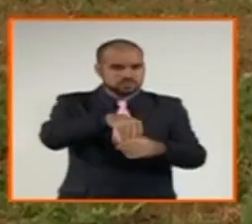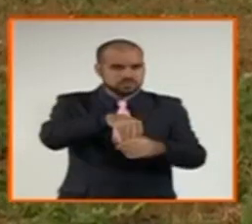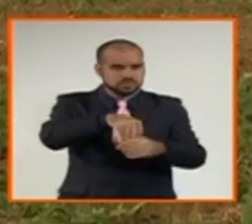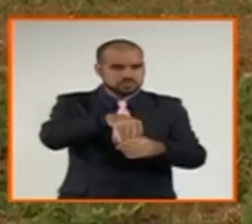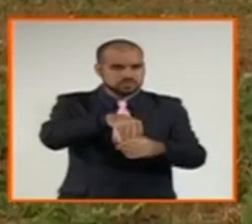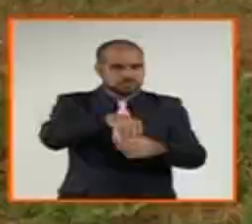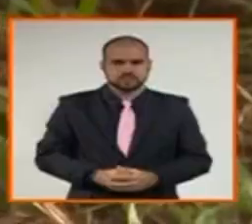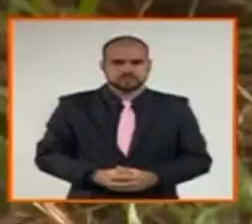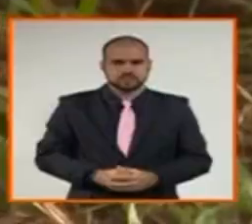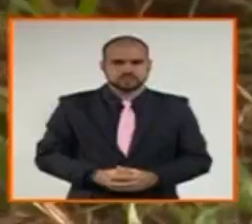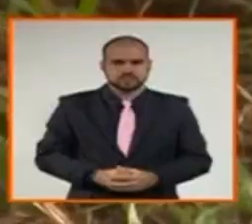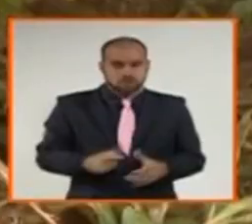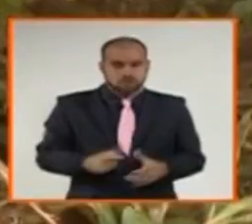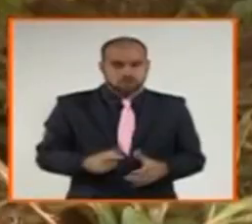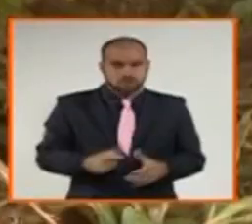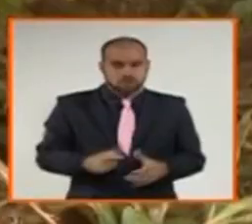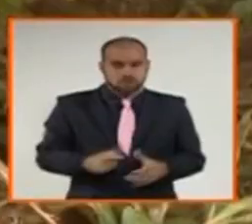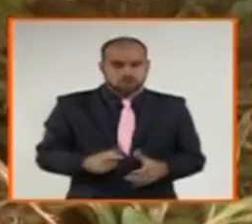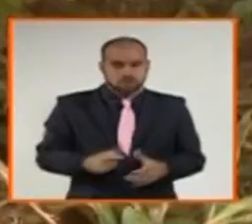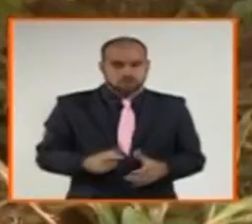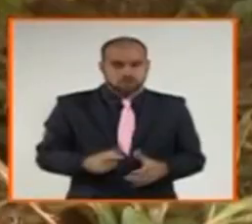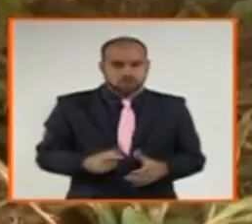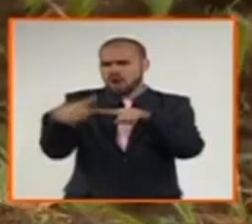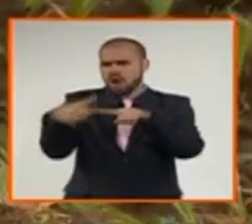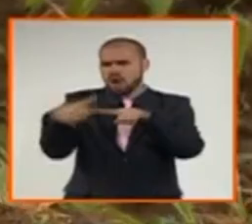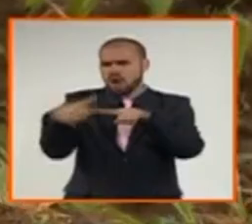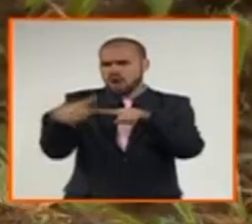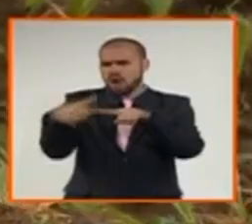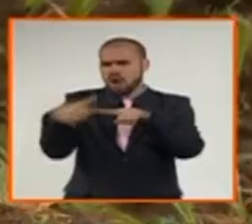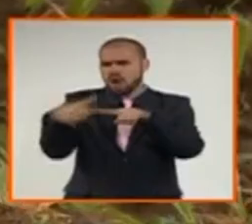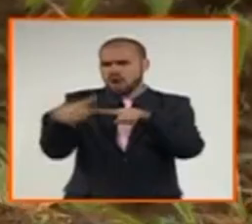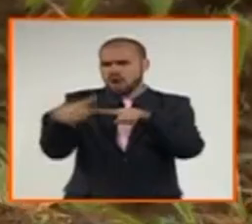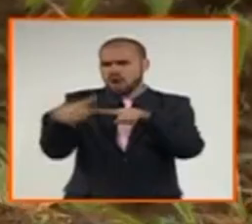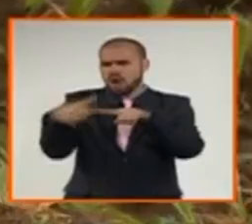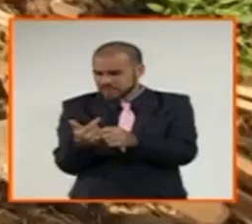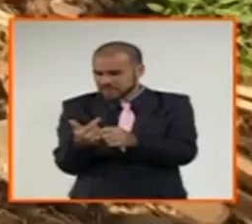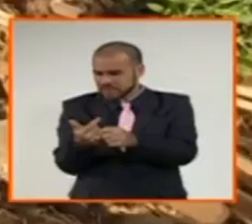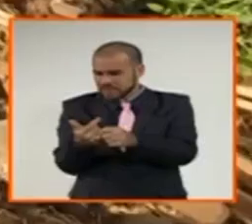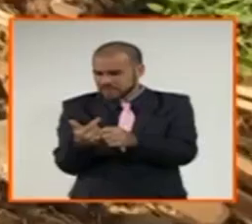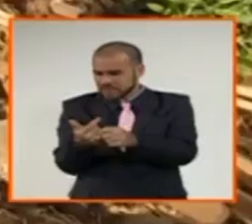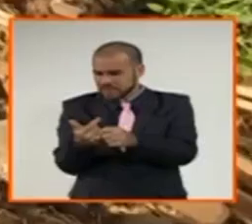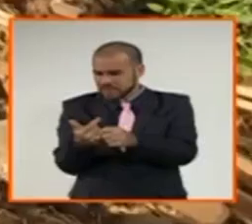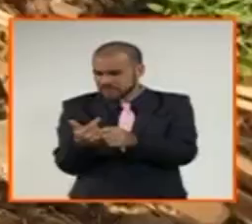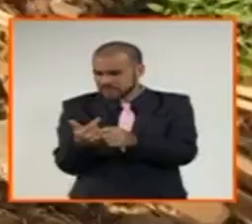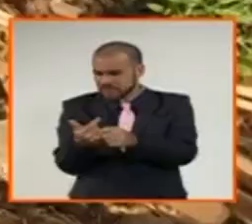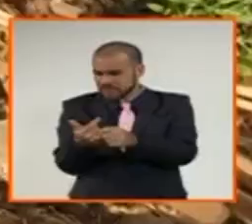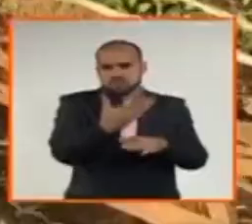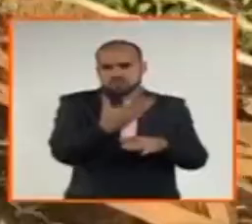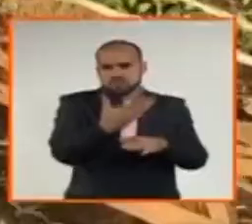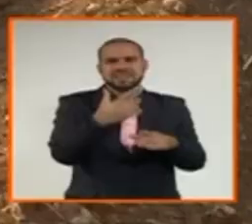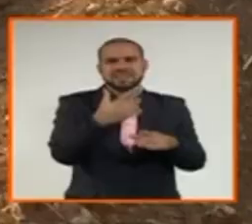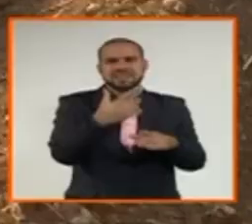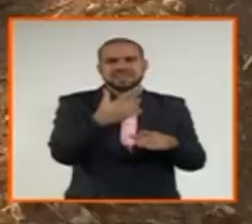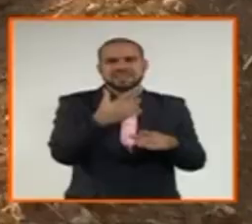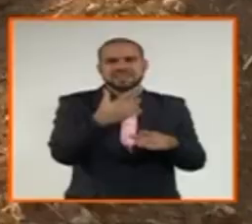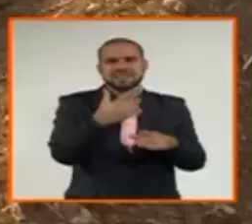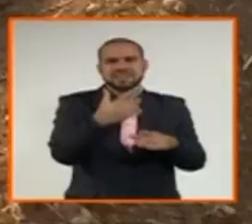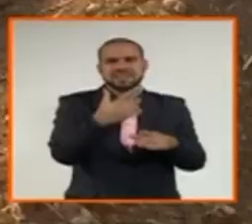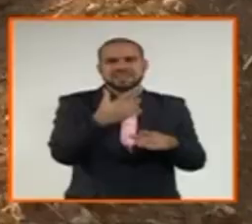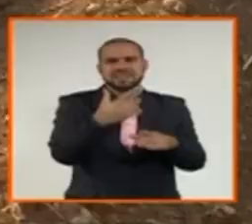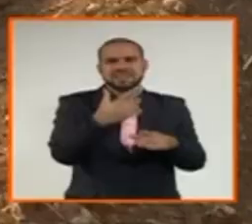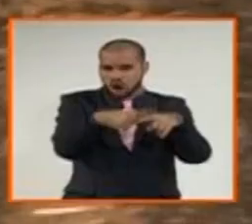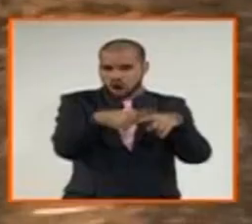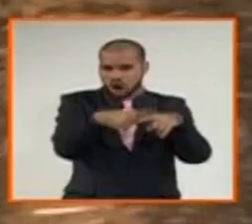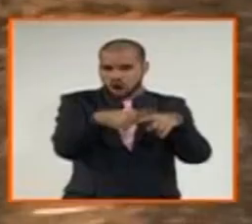el agua, siembras perpendiculares a la pendiente y la creación de un centro de materia orgánica también se incluyen entre las prácticas